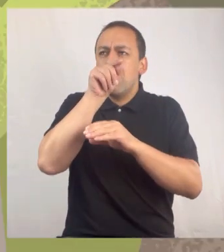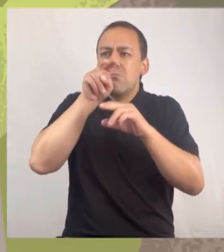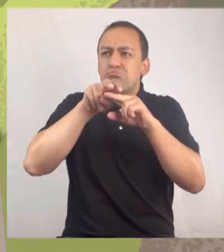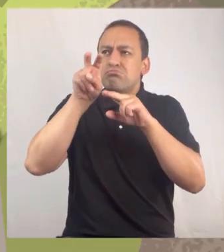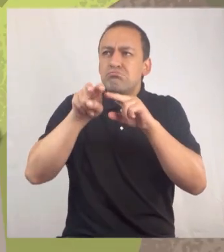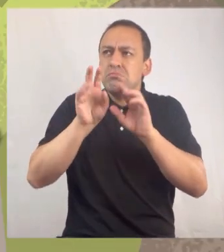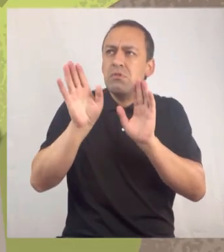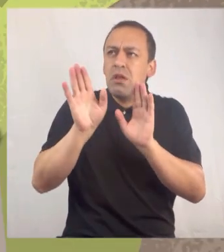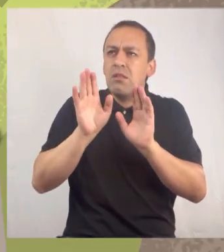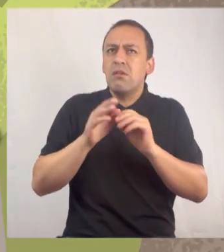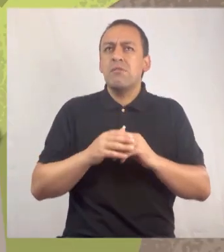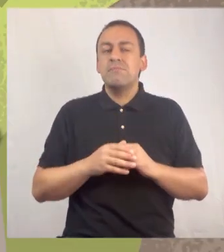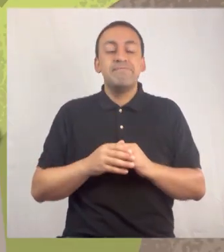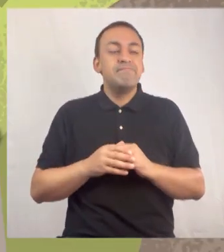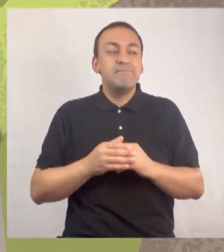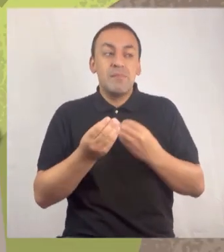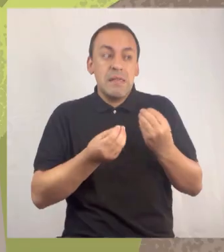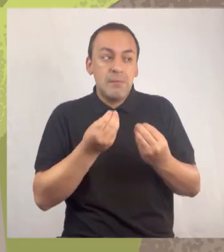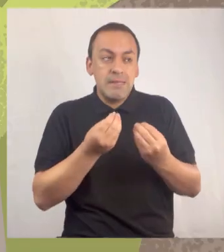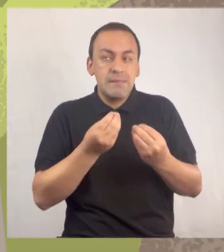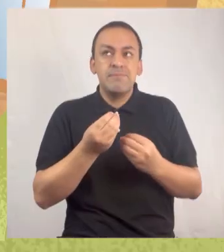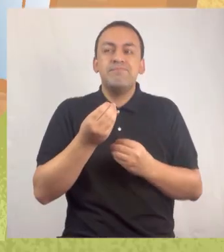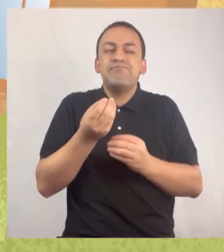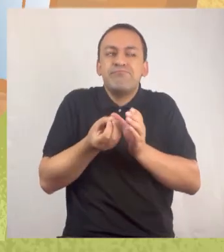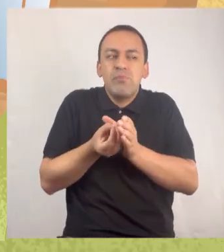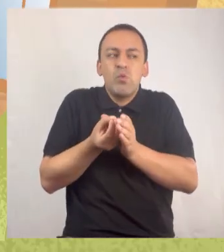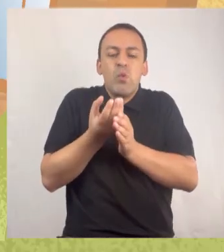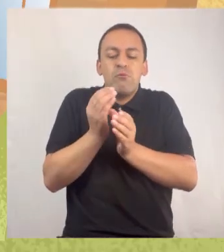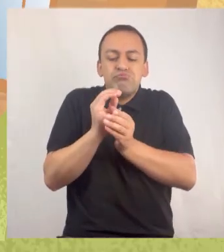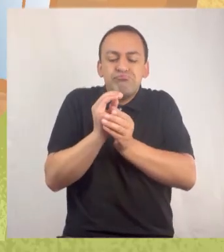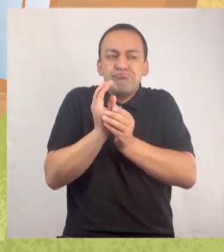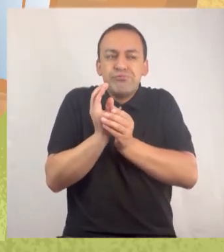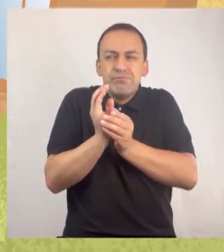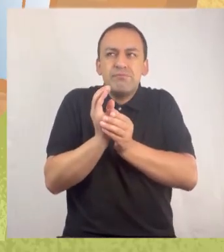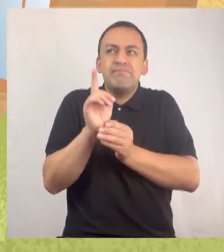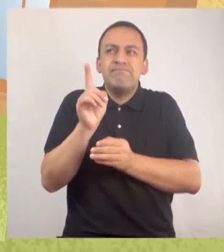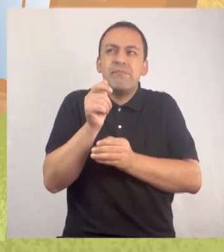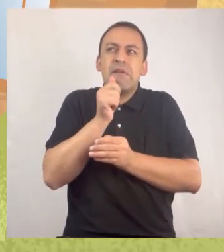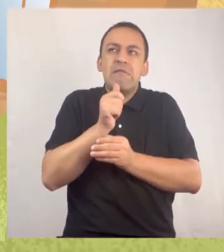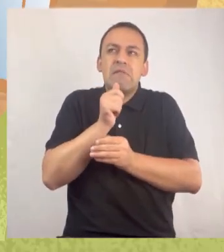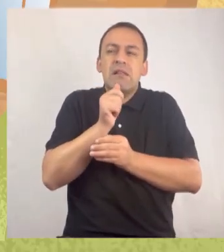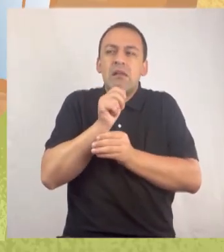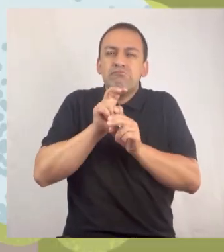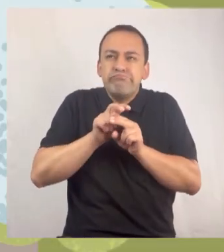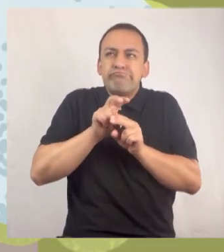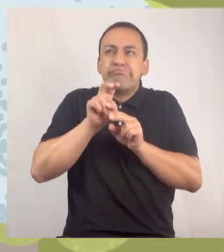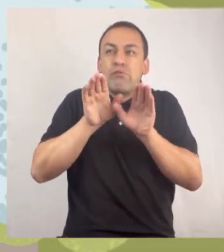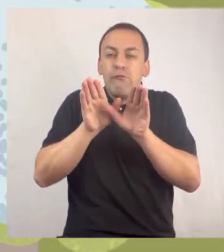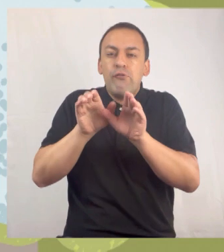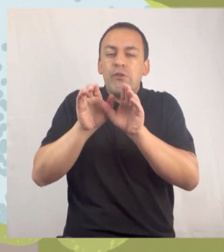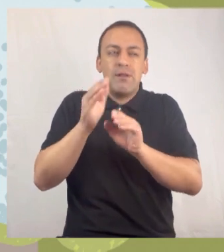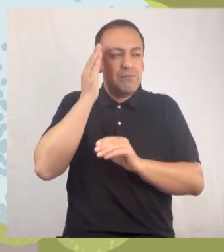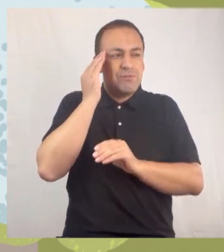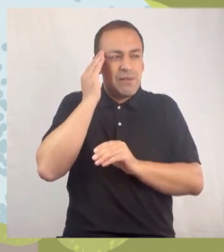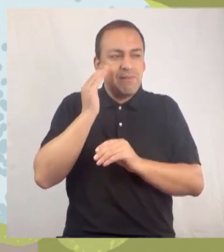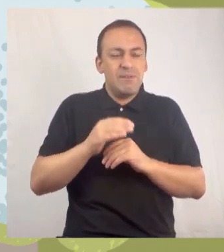¿Qué le pasa al pajarito que no salta? Lo que ocurre es que hace poco salió del huevo, y al parecer es